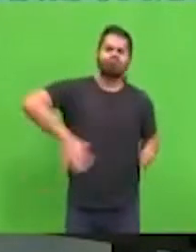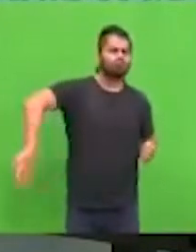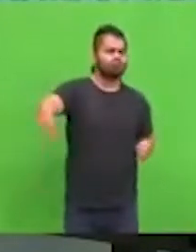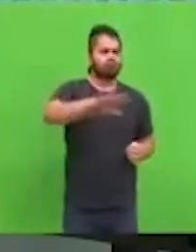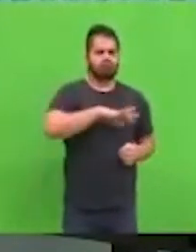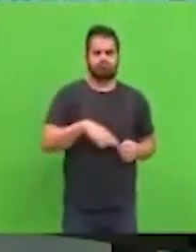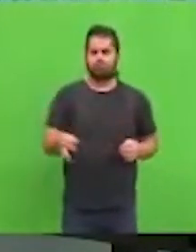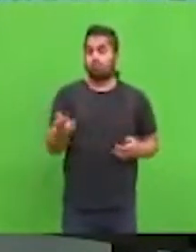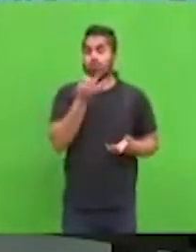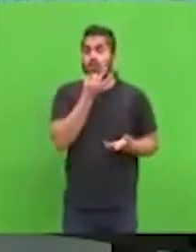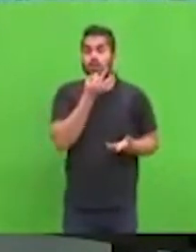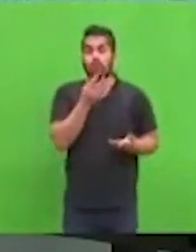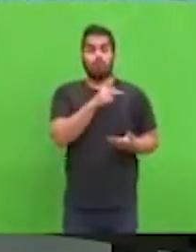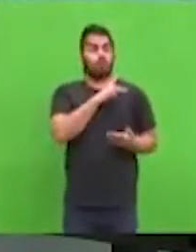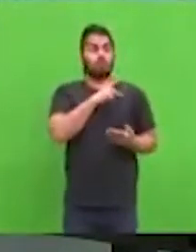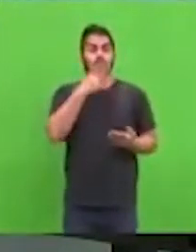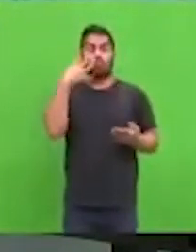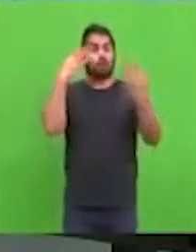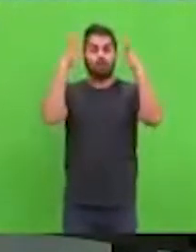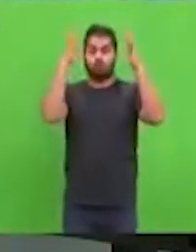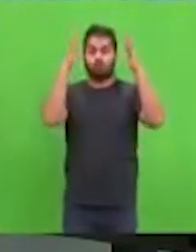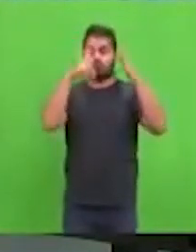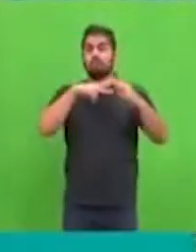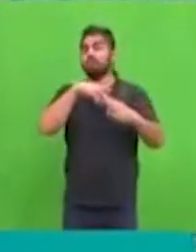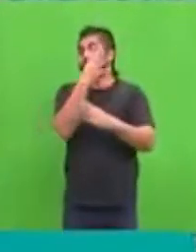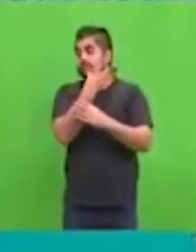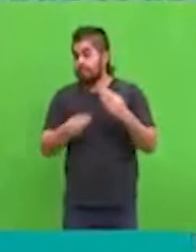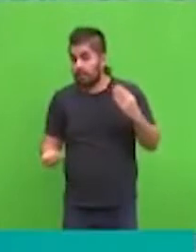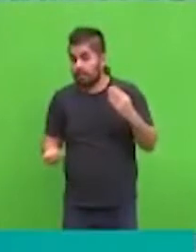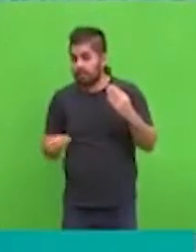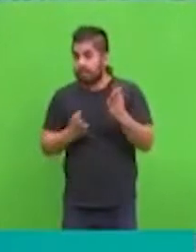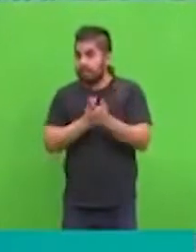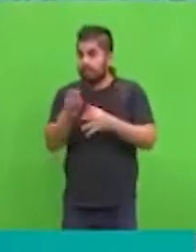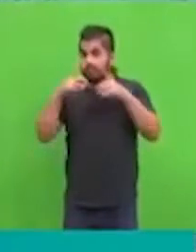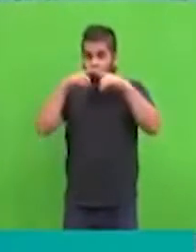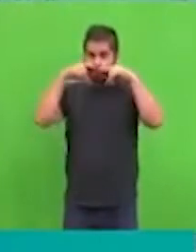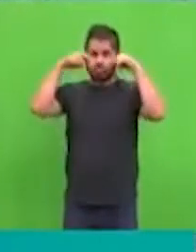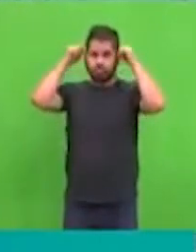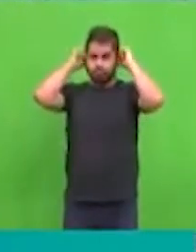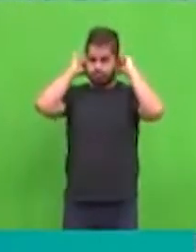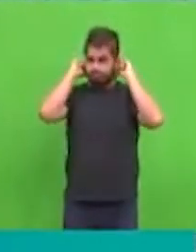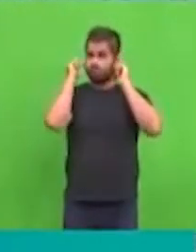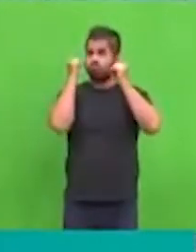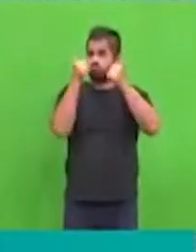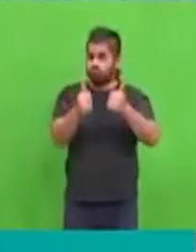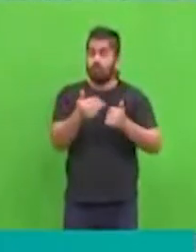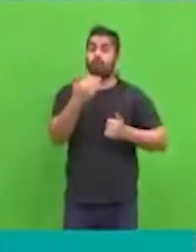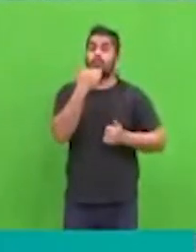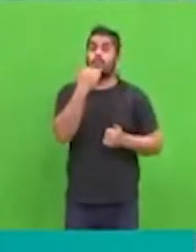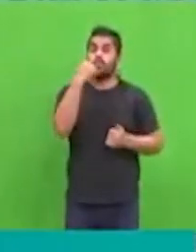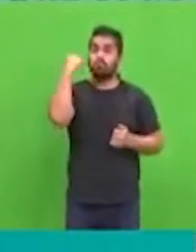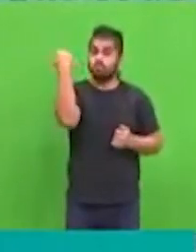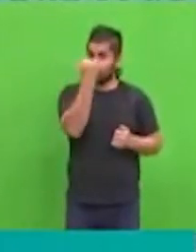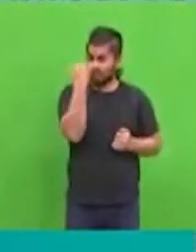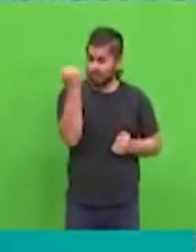los niños en edad escolar, y va a ser, como te comento, con contenido educativo 100%, basado en